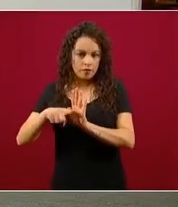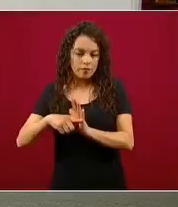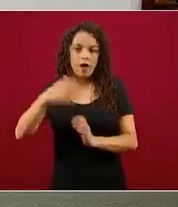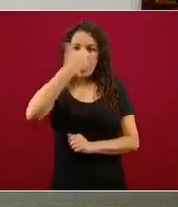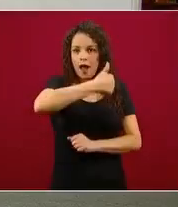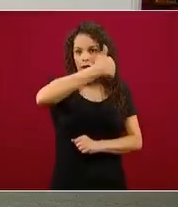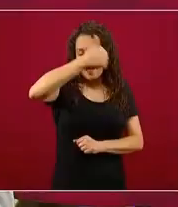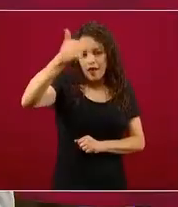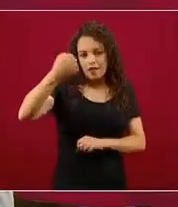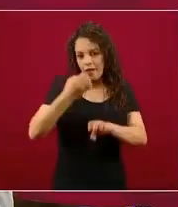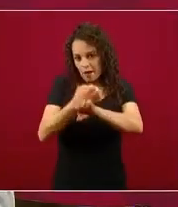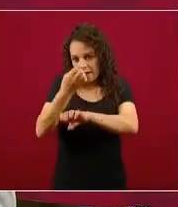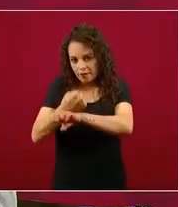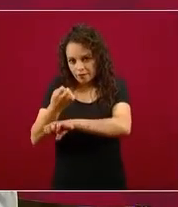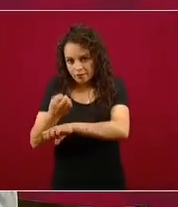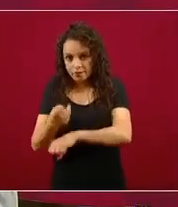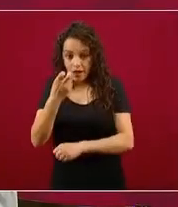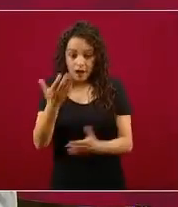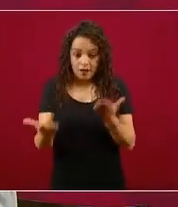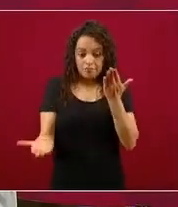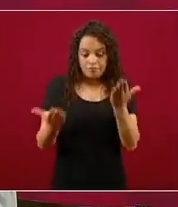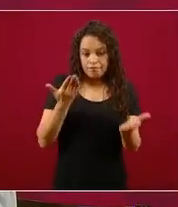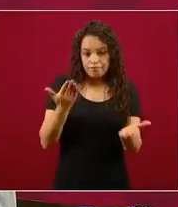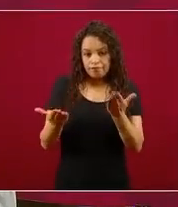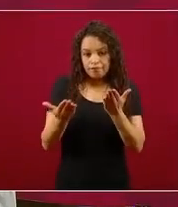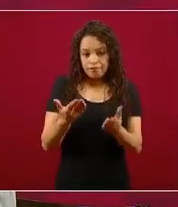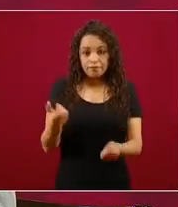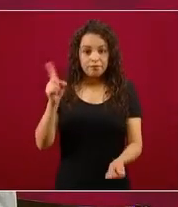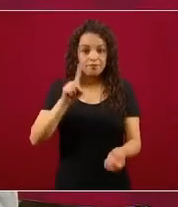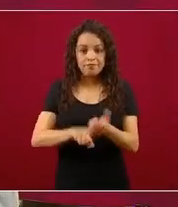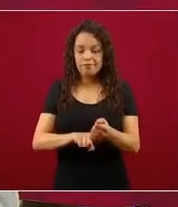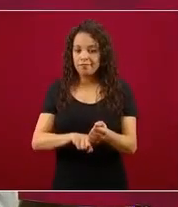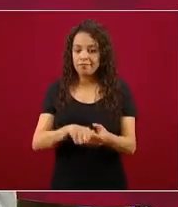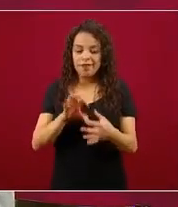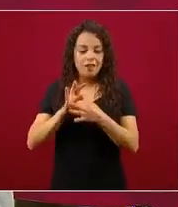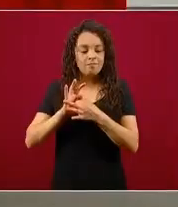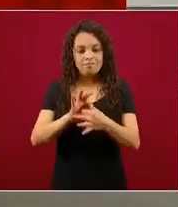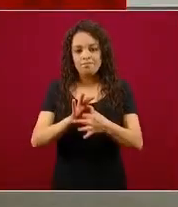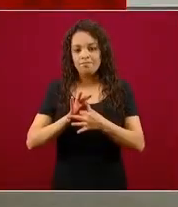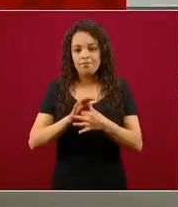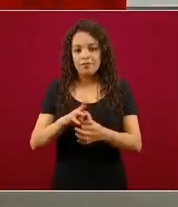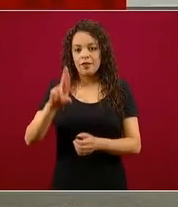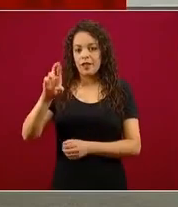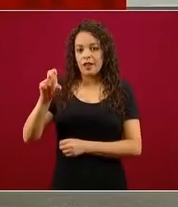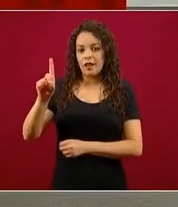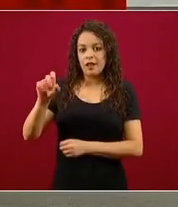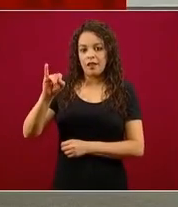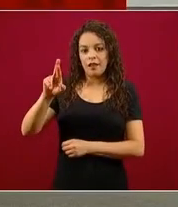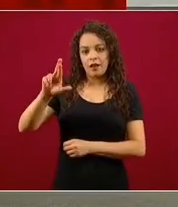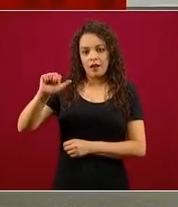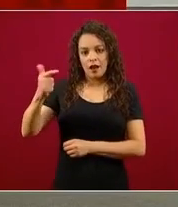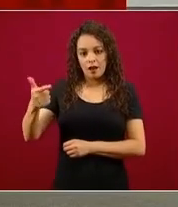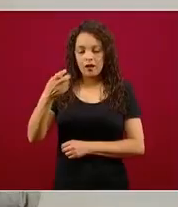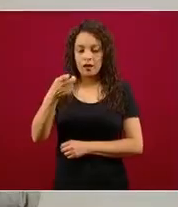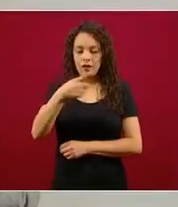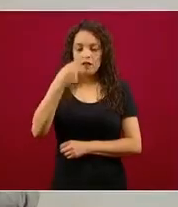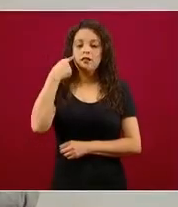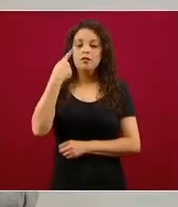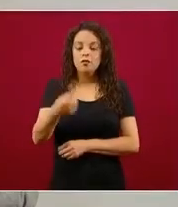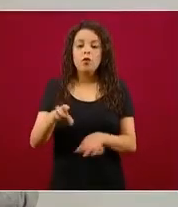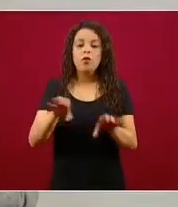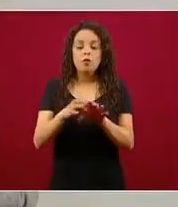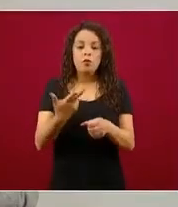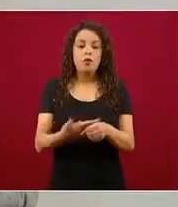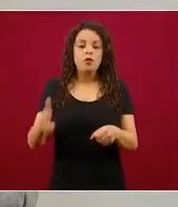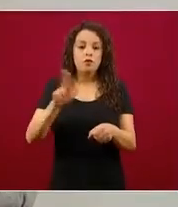directamente de la red IRAJ, qué ocupación hospitalaria se tiene. También se